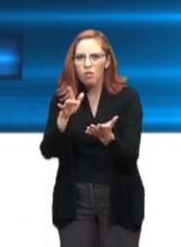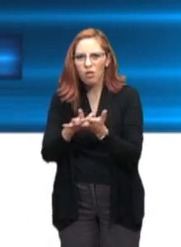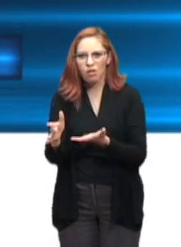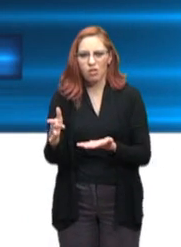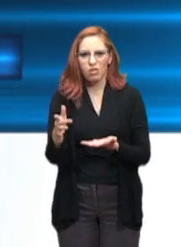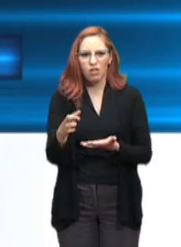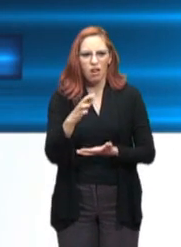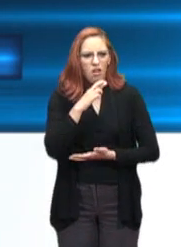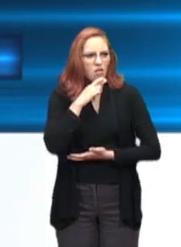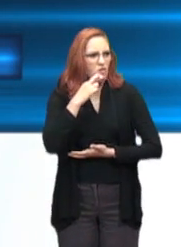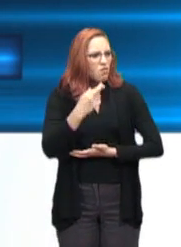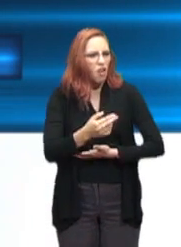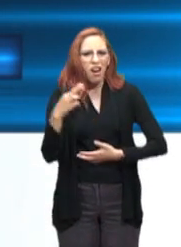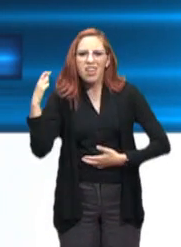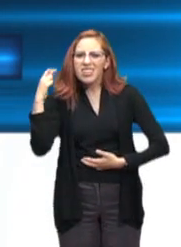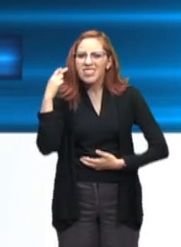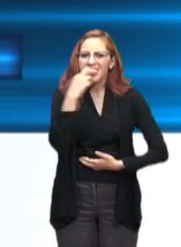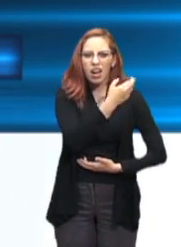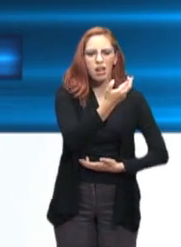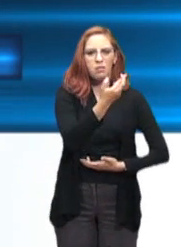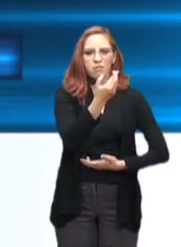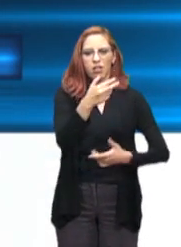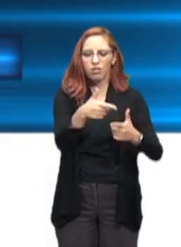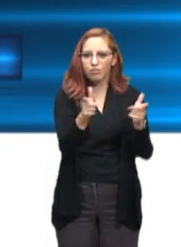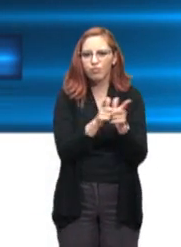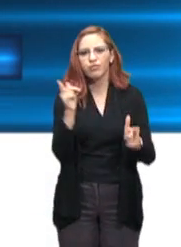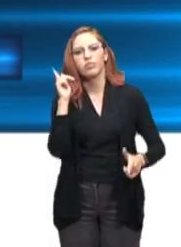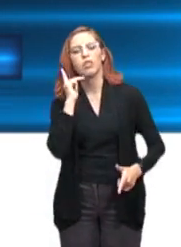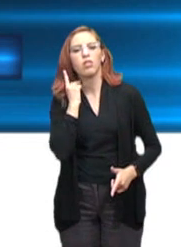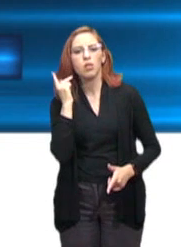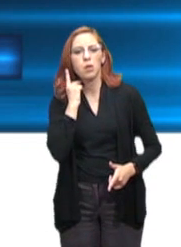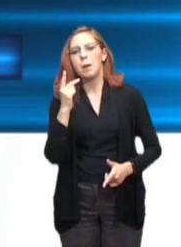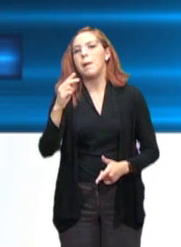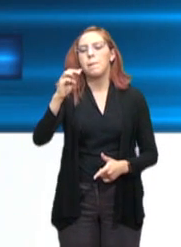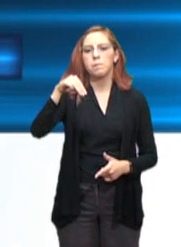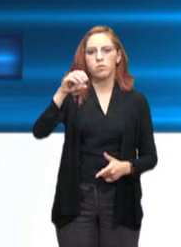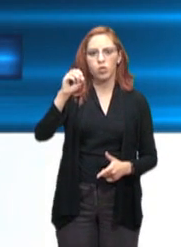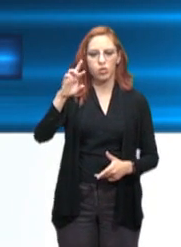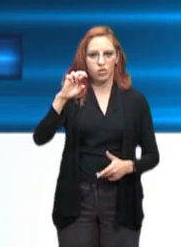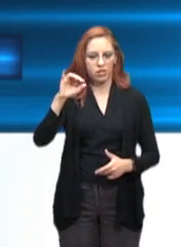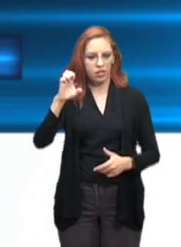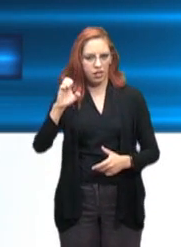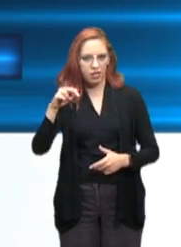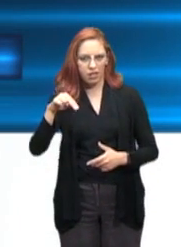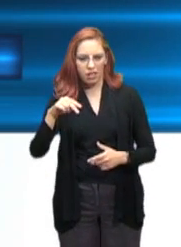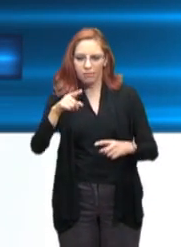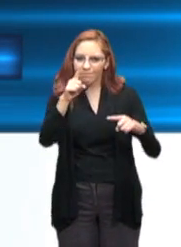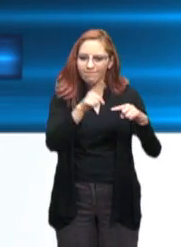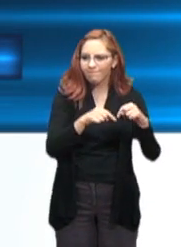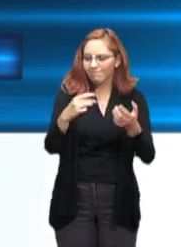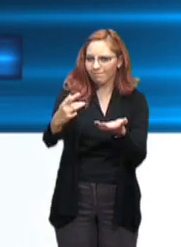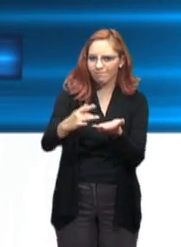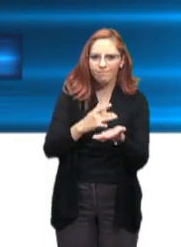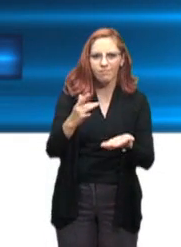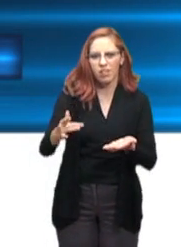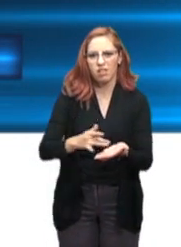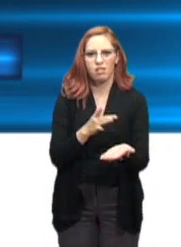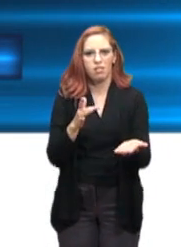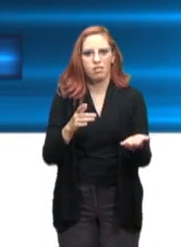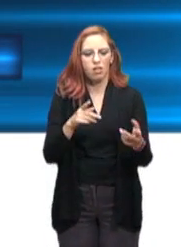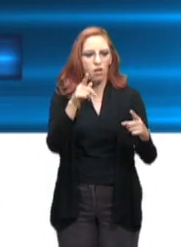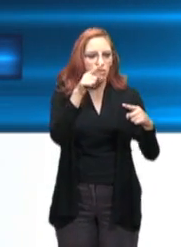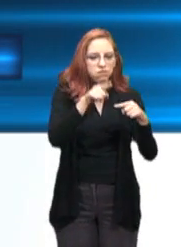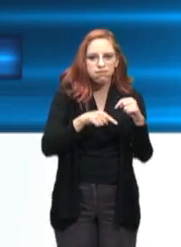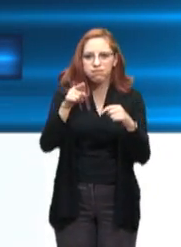desesperada de parte de Morena para seguir contando con los recursos públicos y así costear programas clientelares que